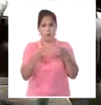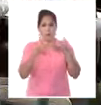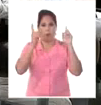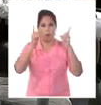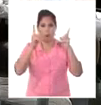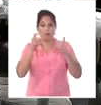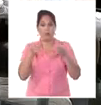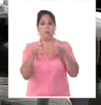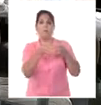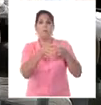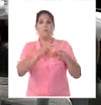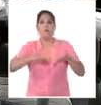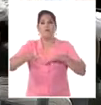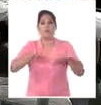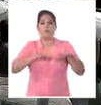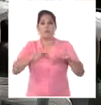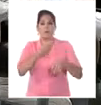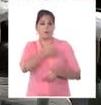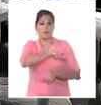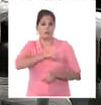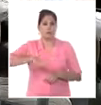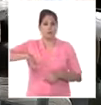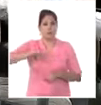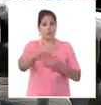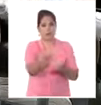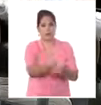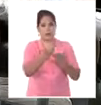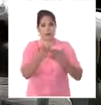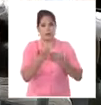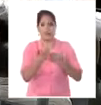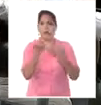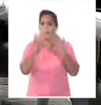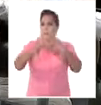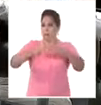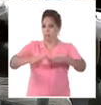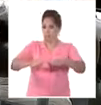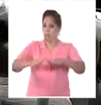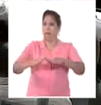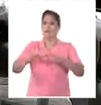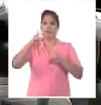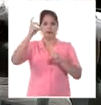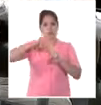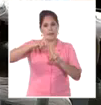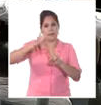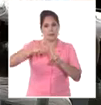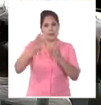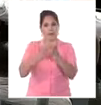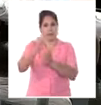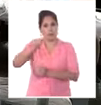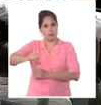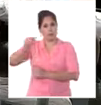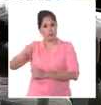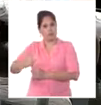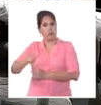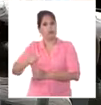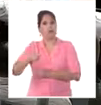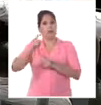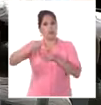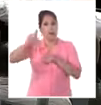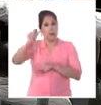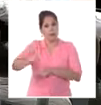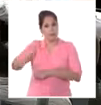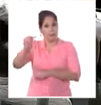los movimientos sociales populares de solidaridad, pacifistas, sindicales, estudiantiles, campesinos,